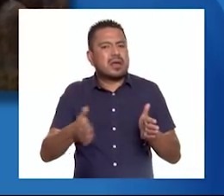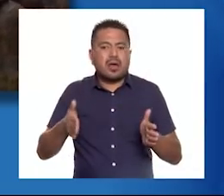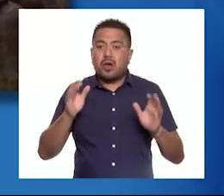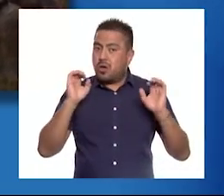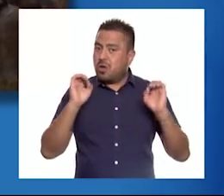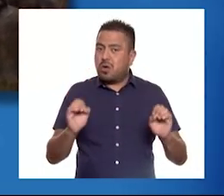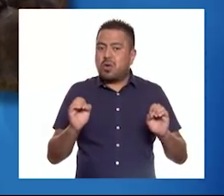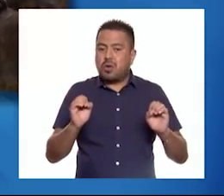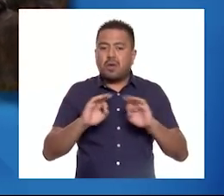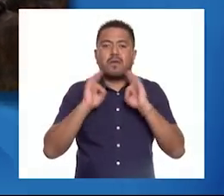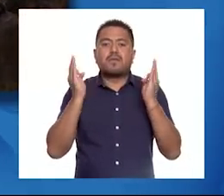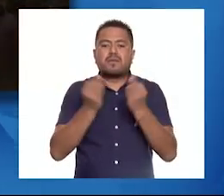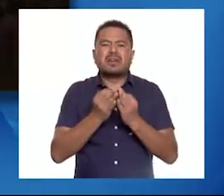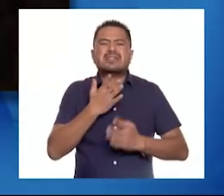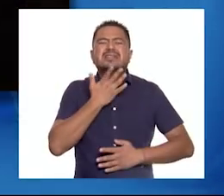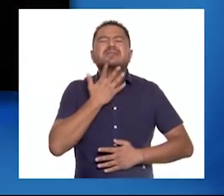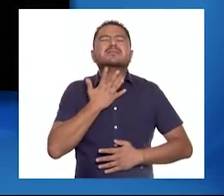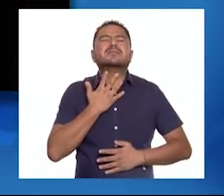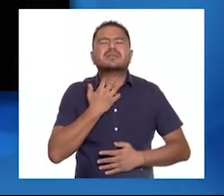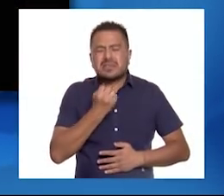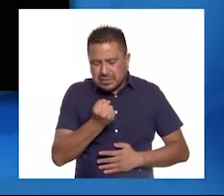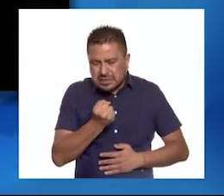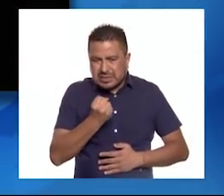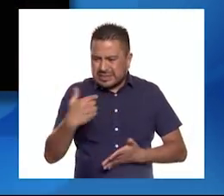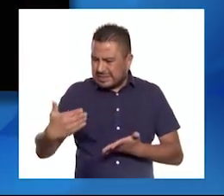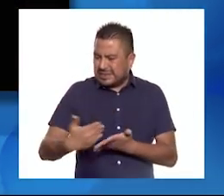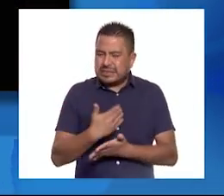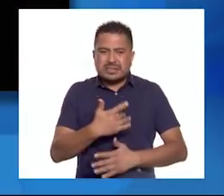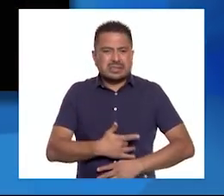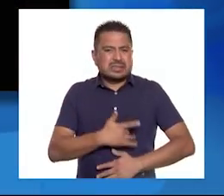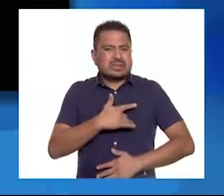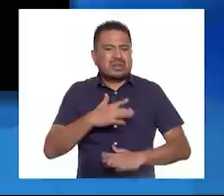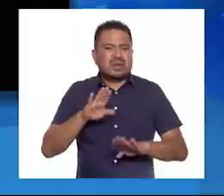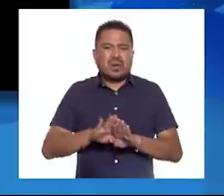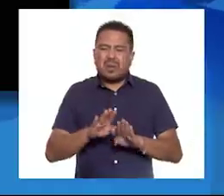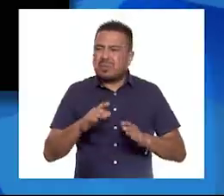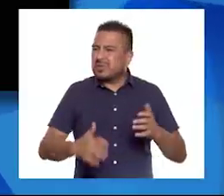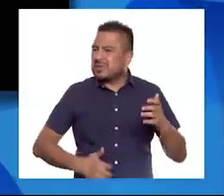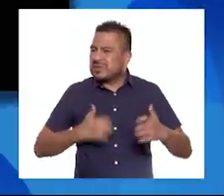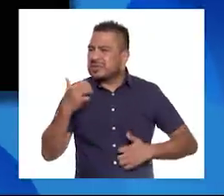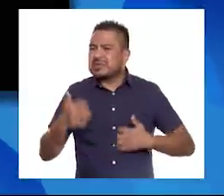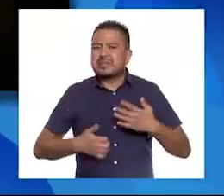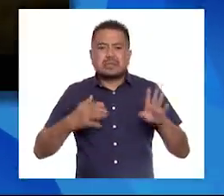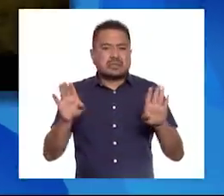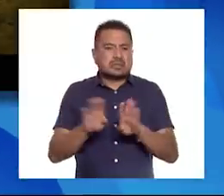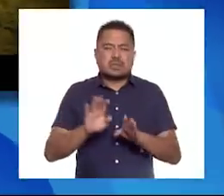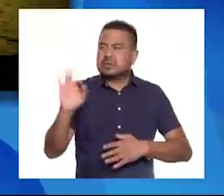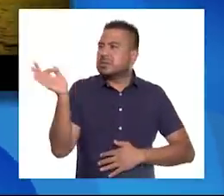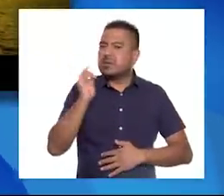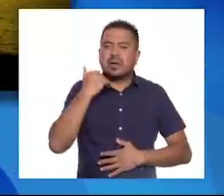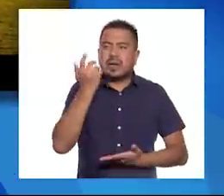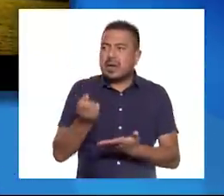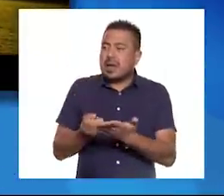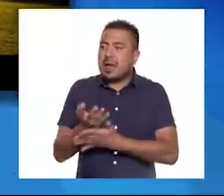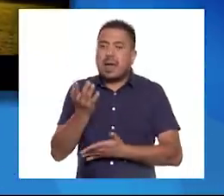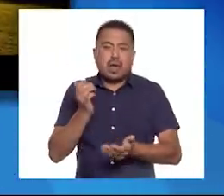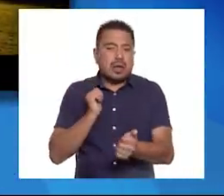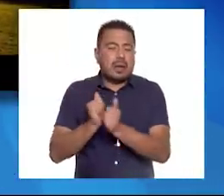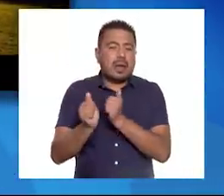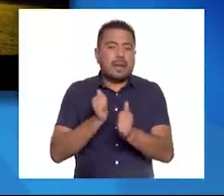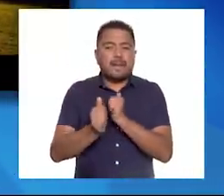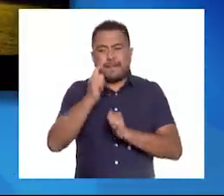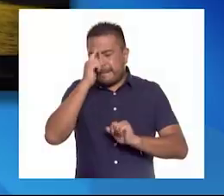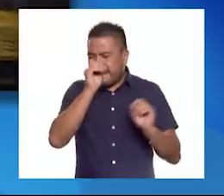O se nos forma un nudo en la garganta y nos invade una sensación de impotencia, como si quisiéramos salir corriendo y